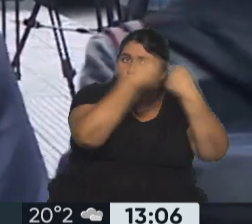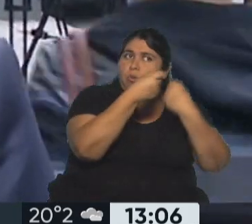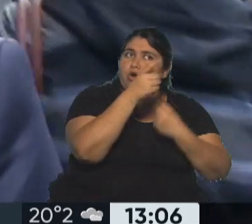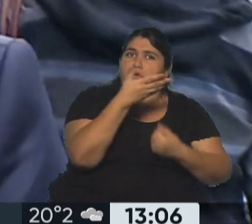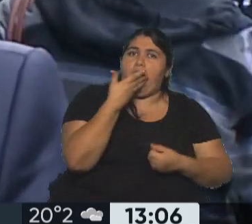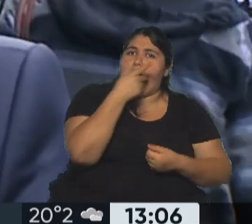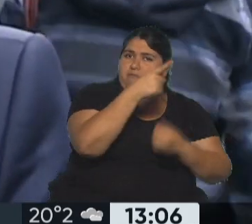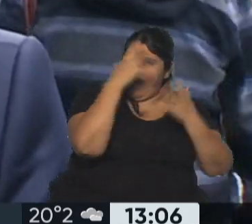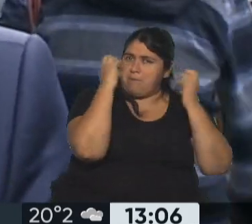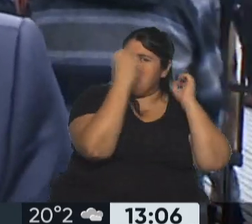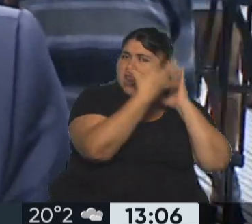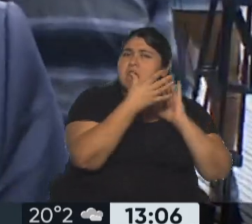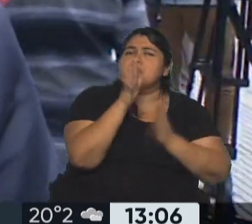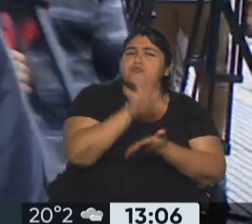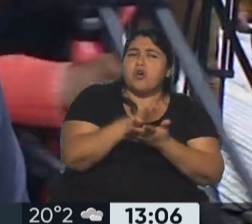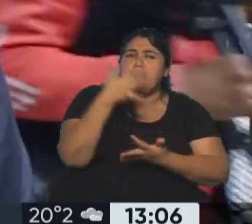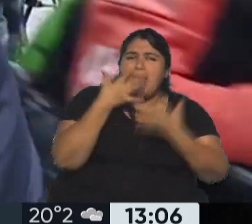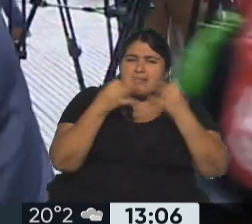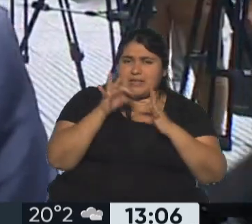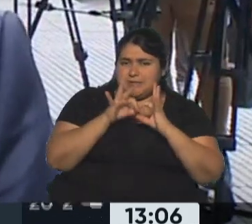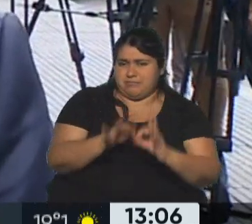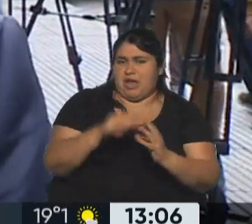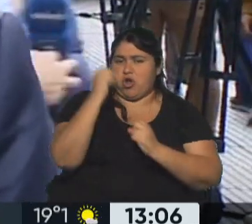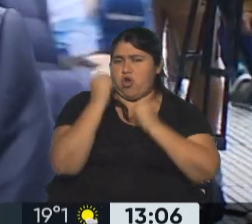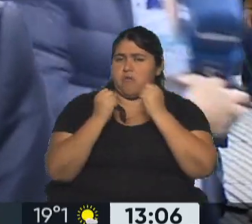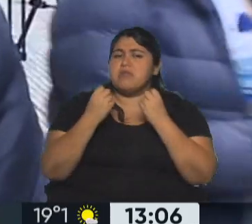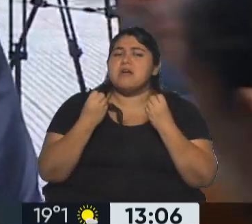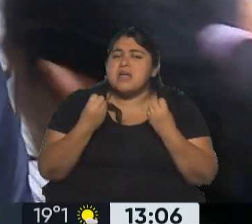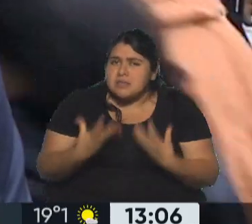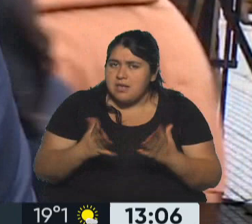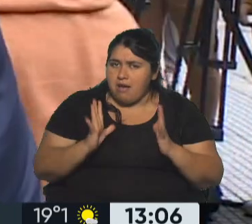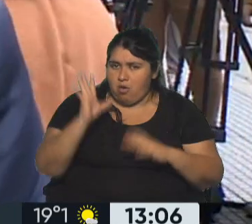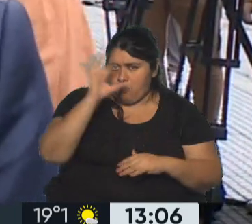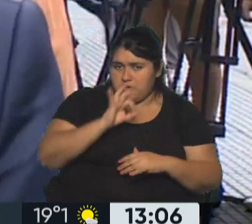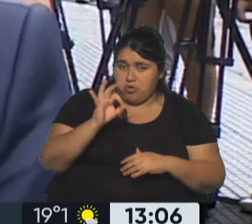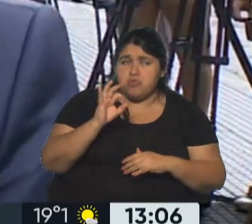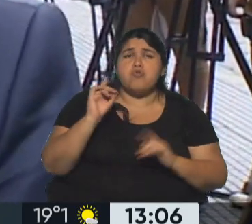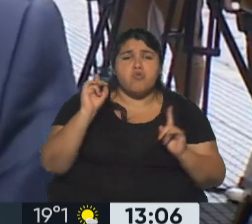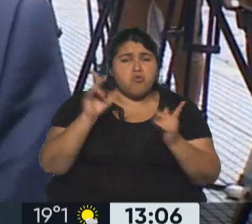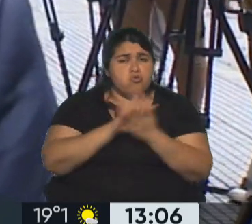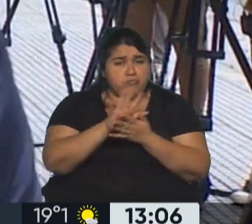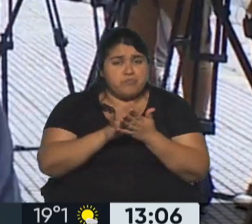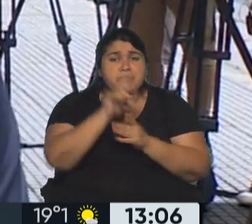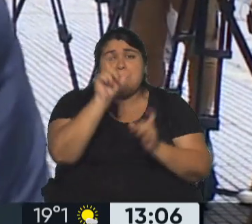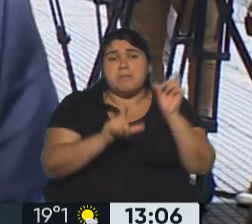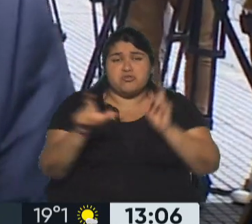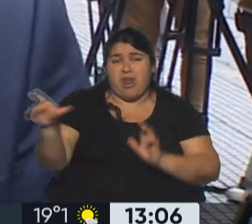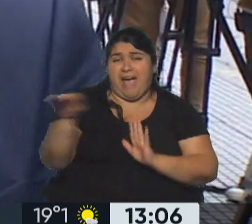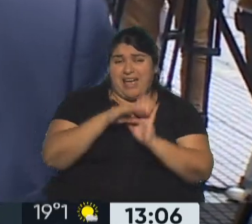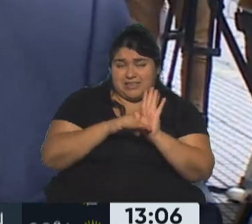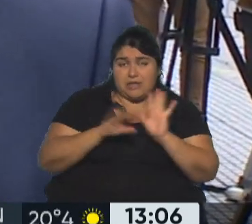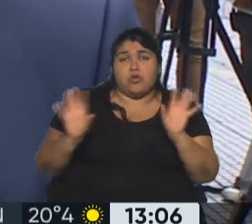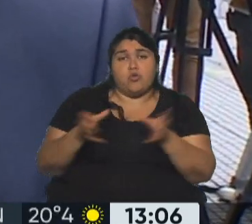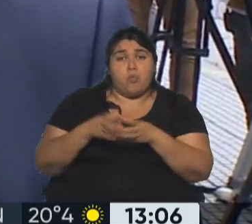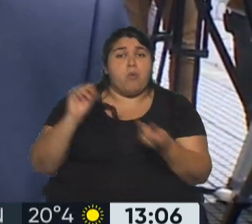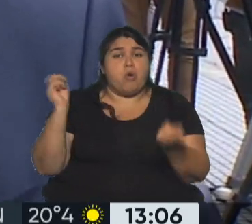ustedes esto fundamentalmente en temas económicos? Yo creo que esa discusión está saldada, que los principales precandidatos a presidentes de Juntos